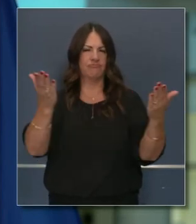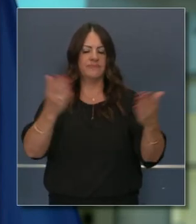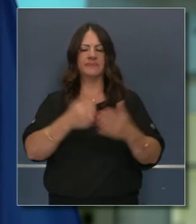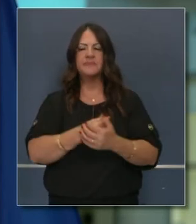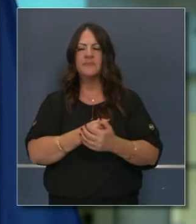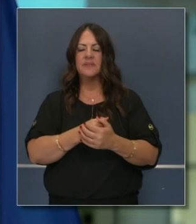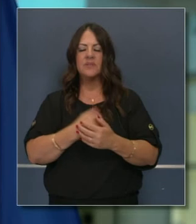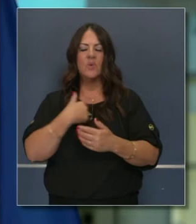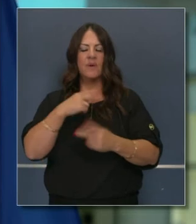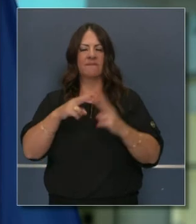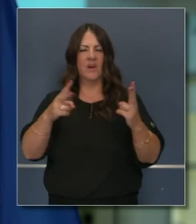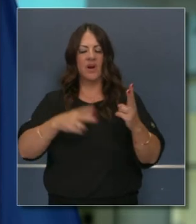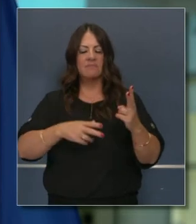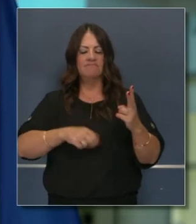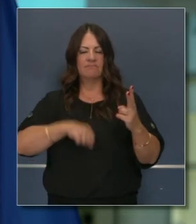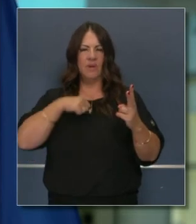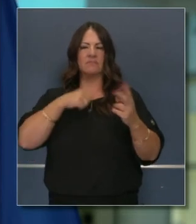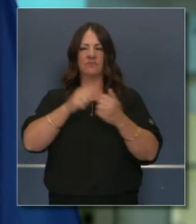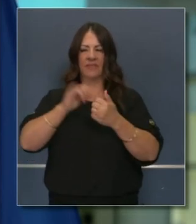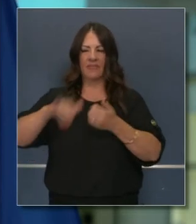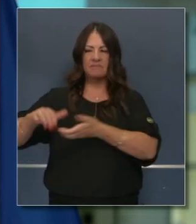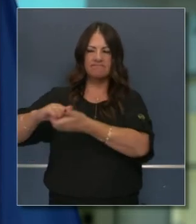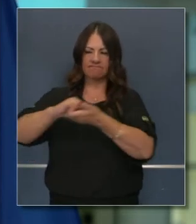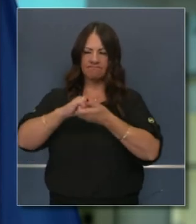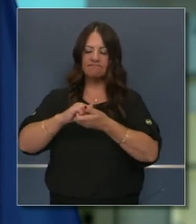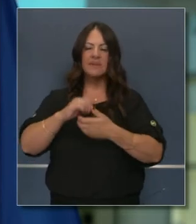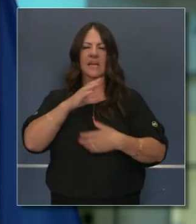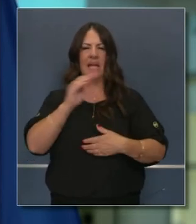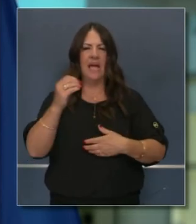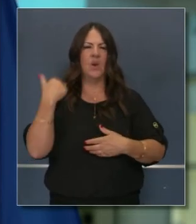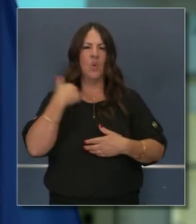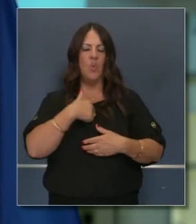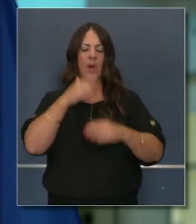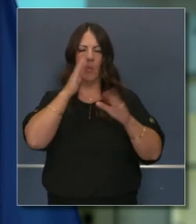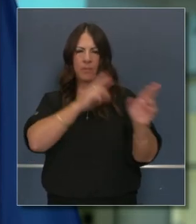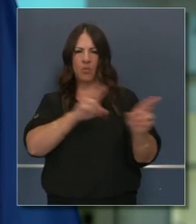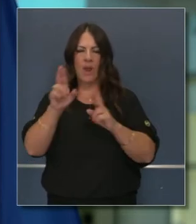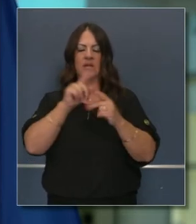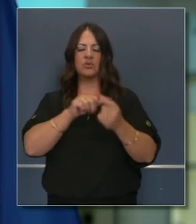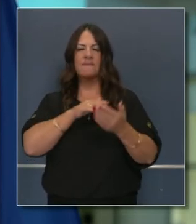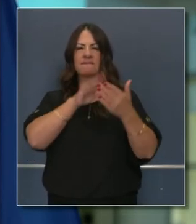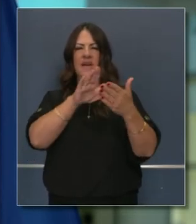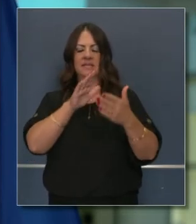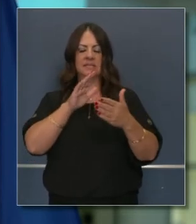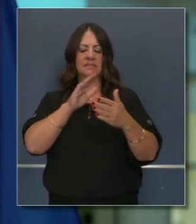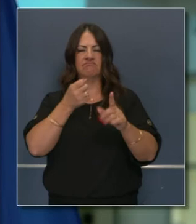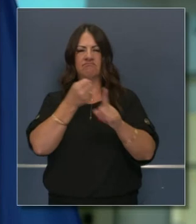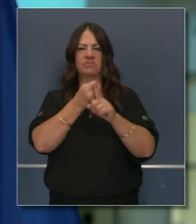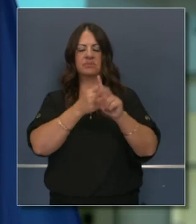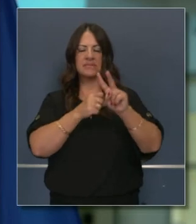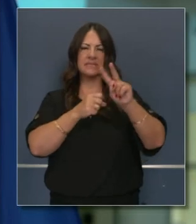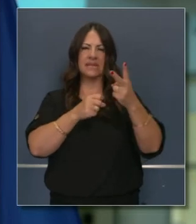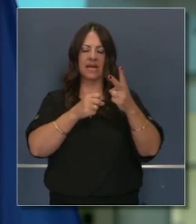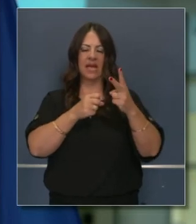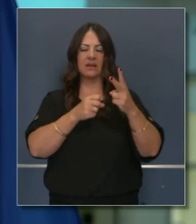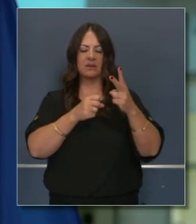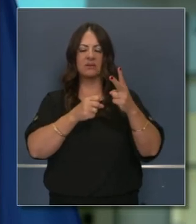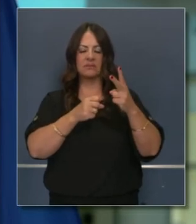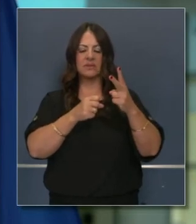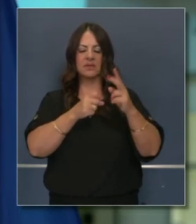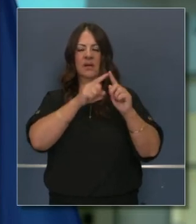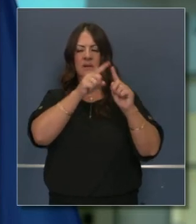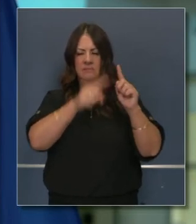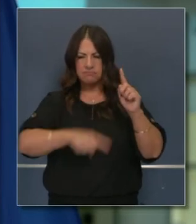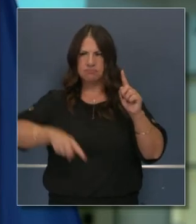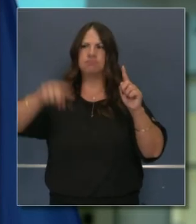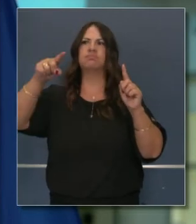prevalecientes, que es de hacer menos pruebas y menos exámenes. Queremos lidiar con la segunda ola y la posibilidad